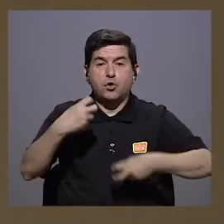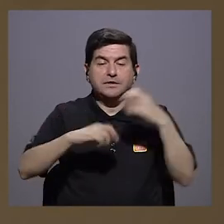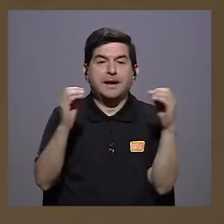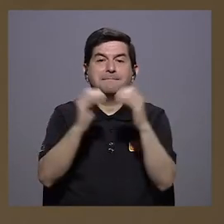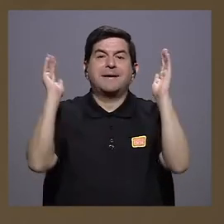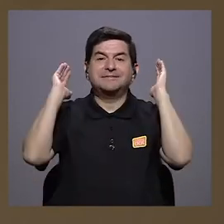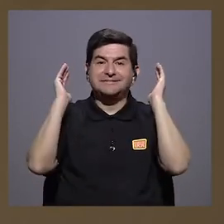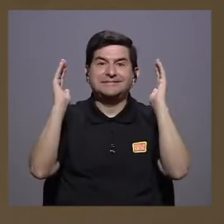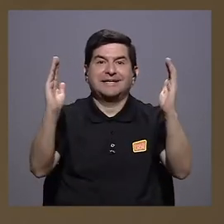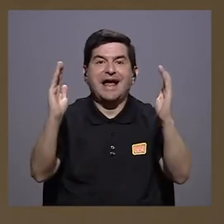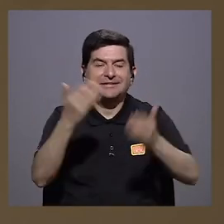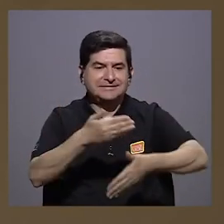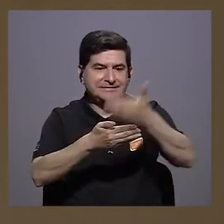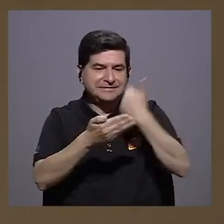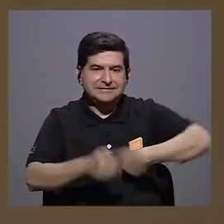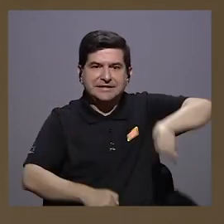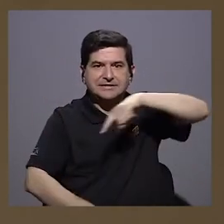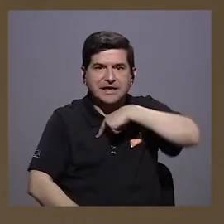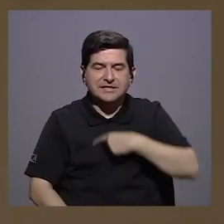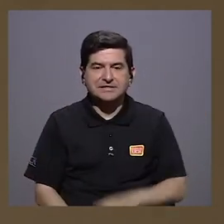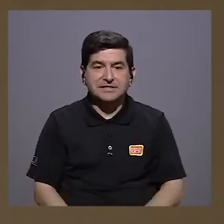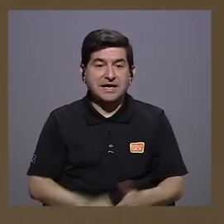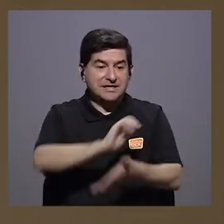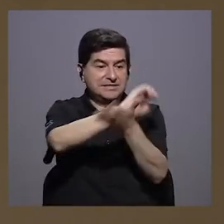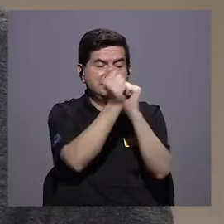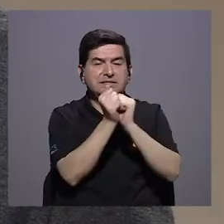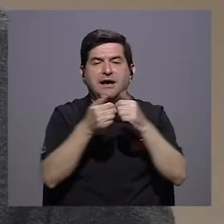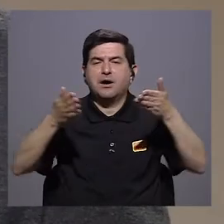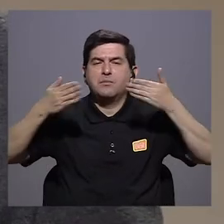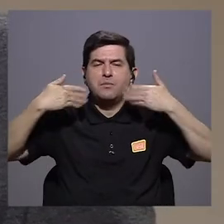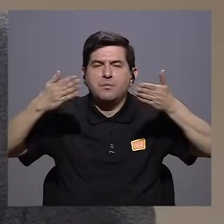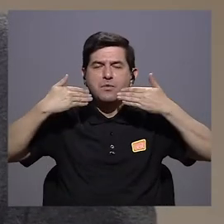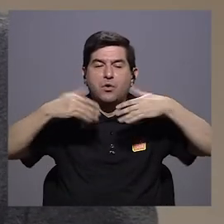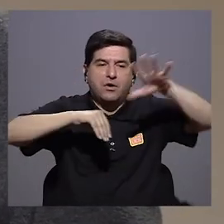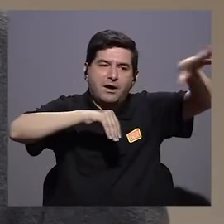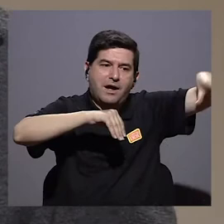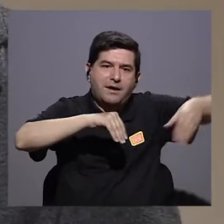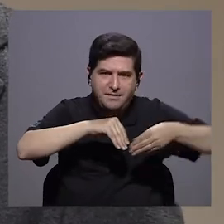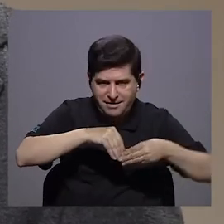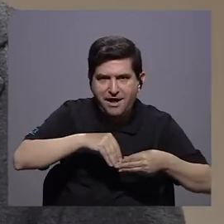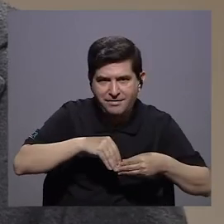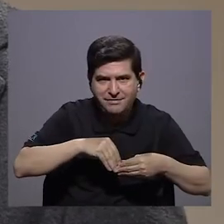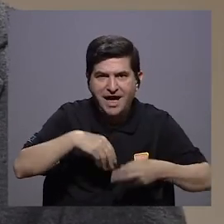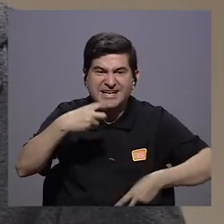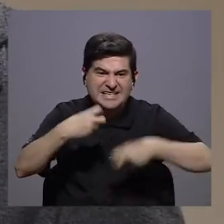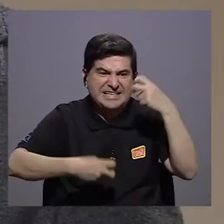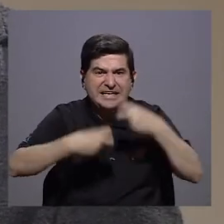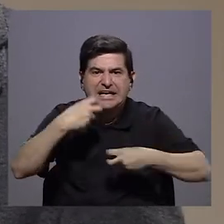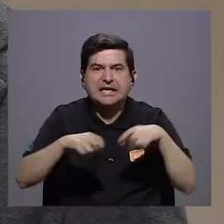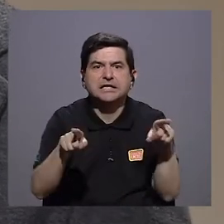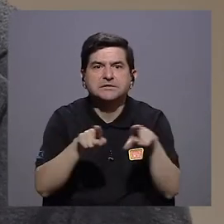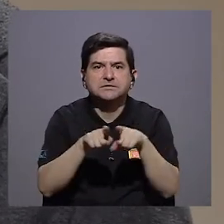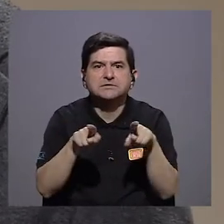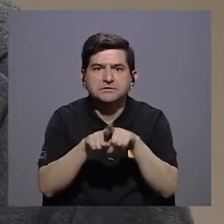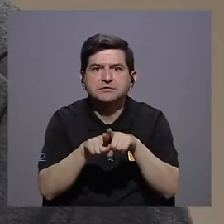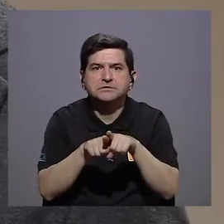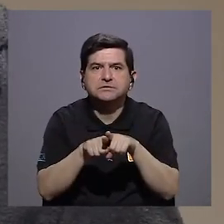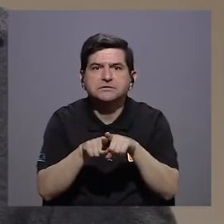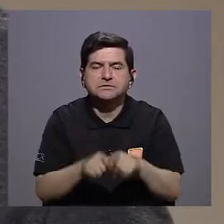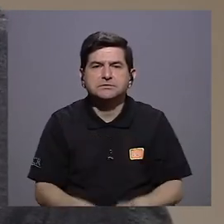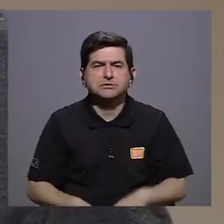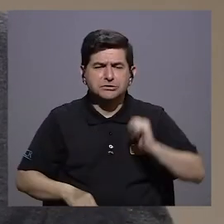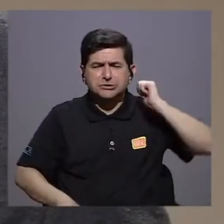más grande también que anda detrás de nosotros, que es la crisis del cambio climático. Y a esa se le agrega la crisis también de